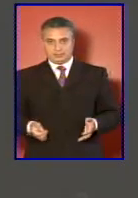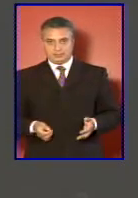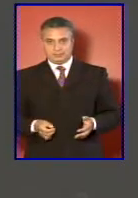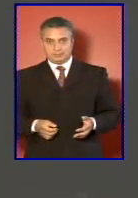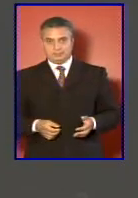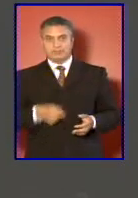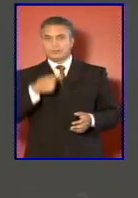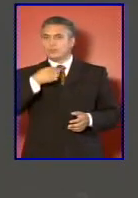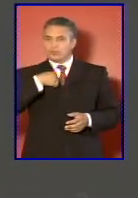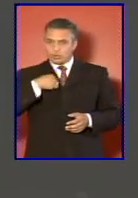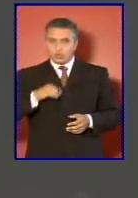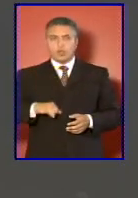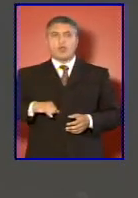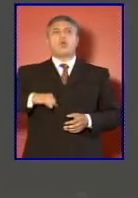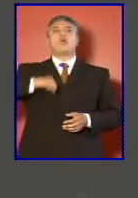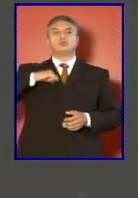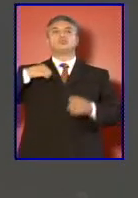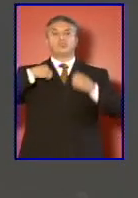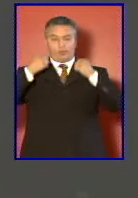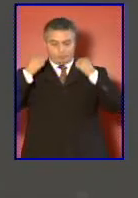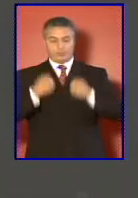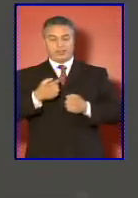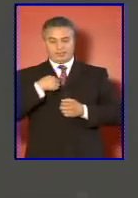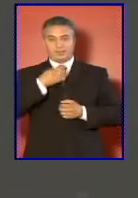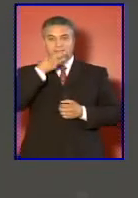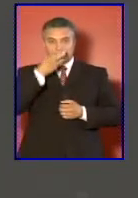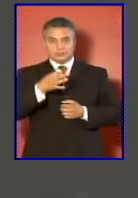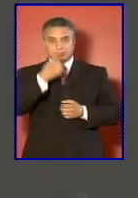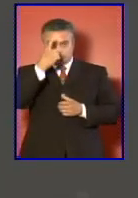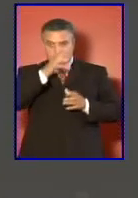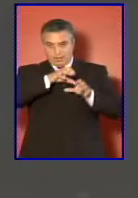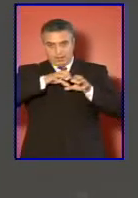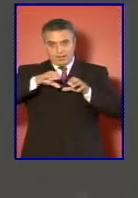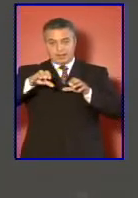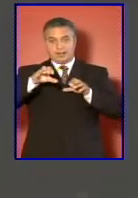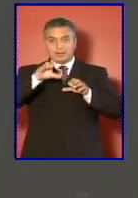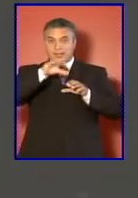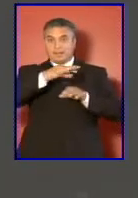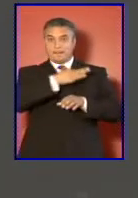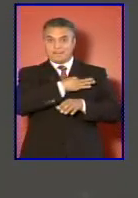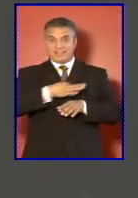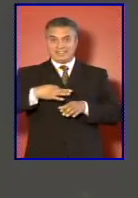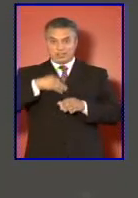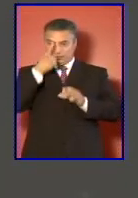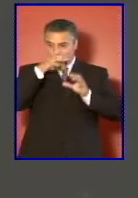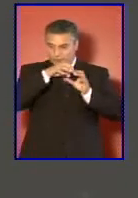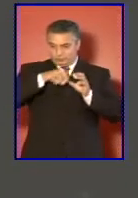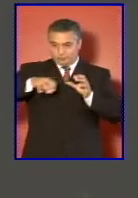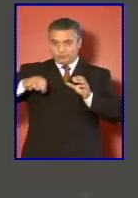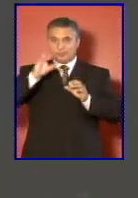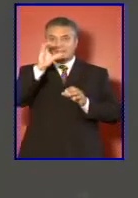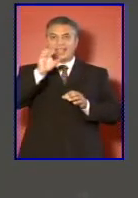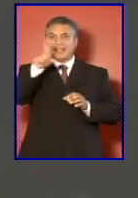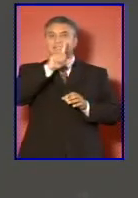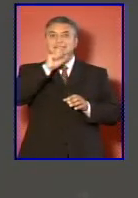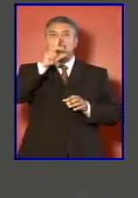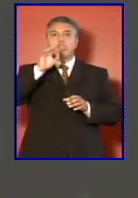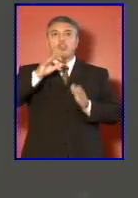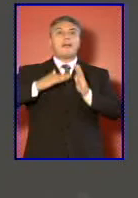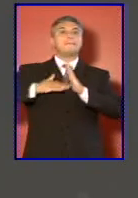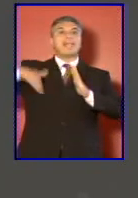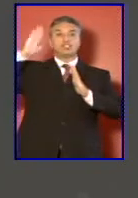con orgullo podemos decir que una repartición de nuestro ministerio el Estado Mayor Conjunto